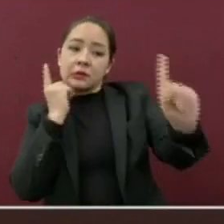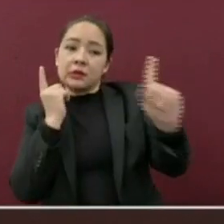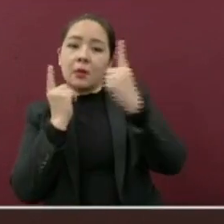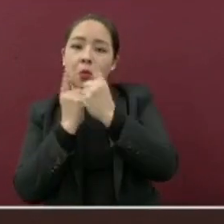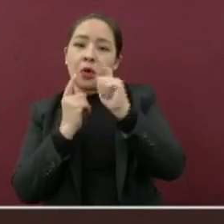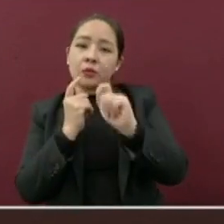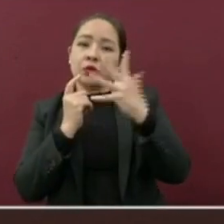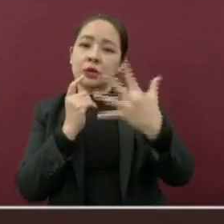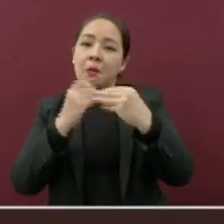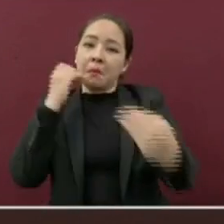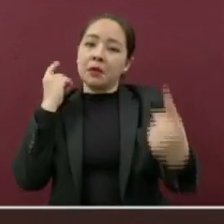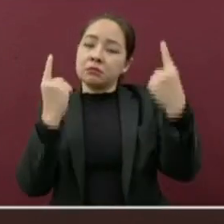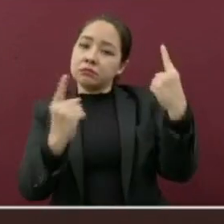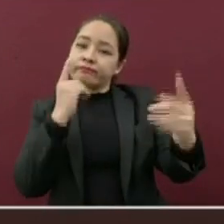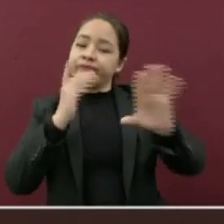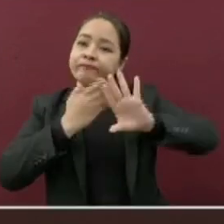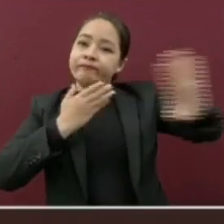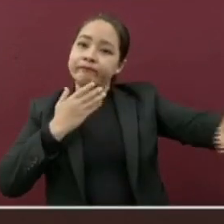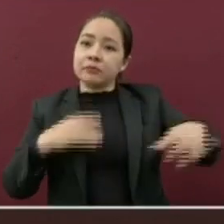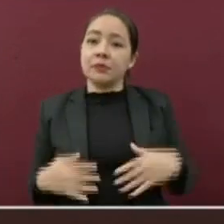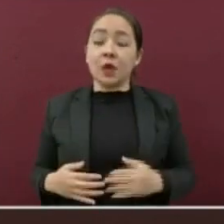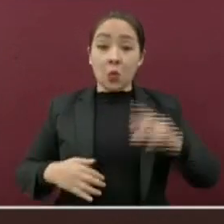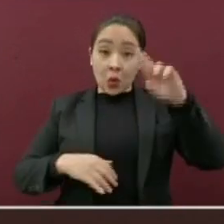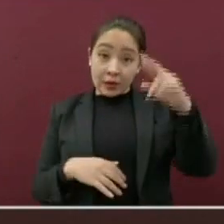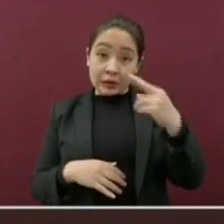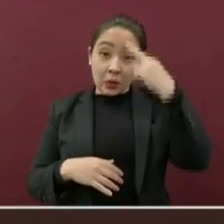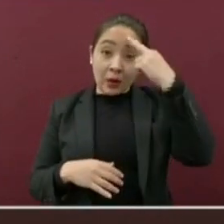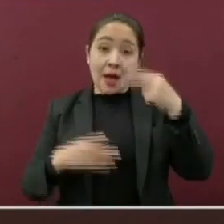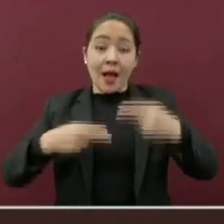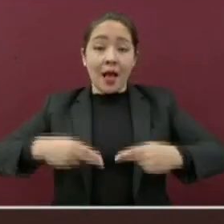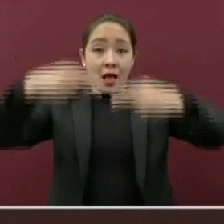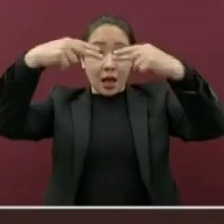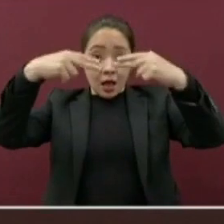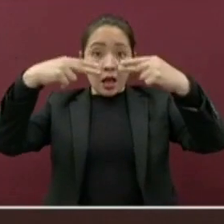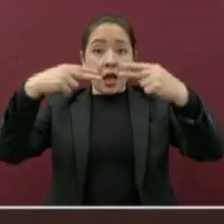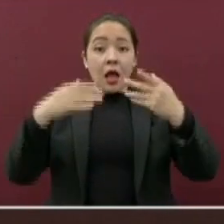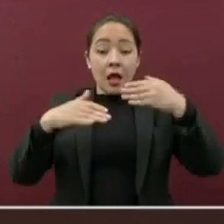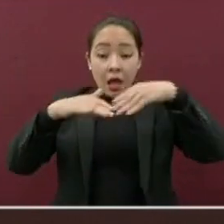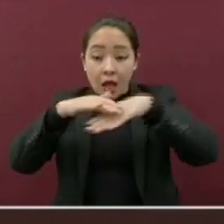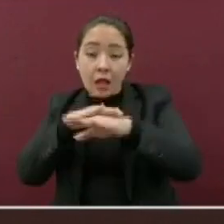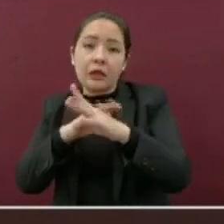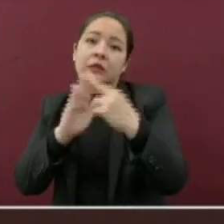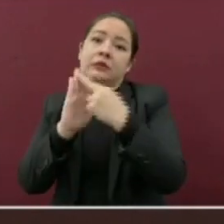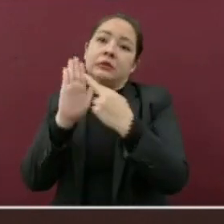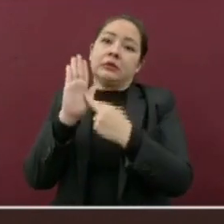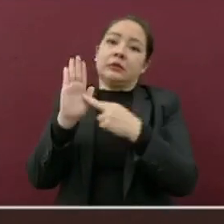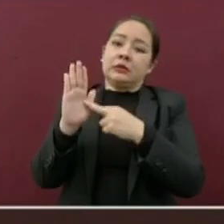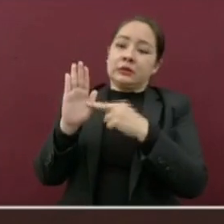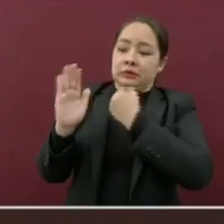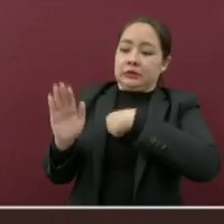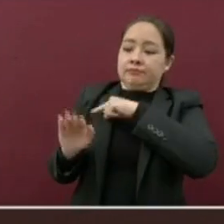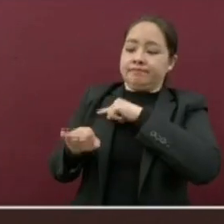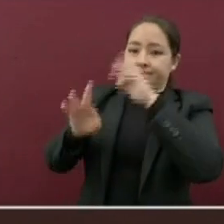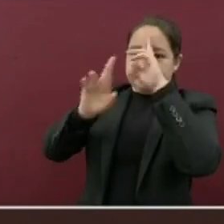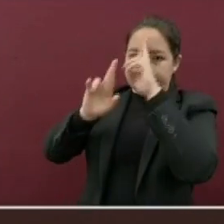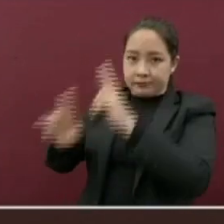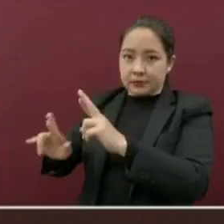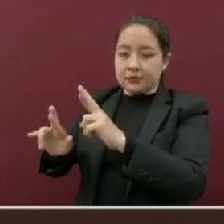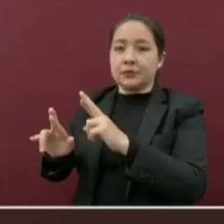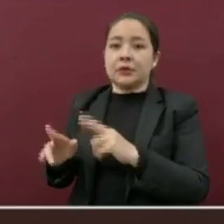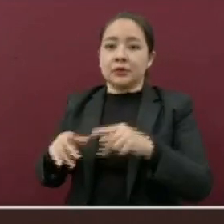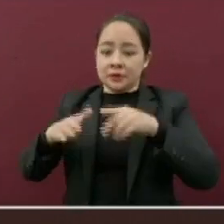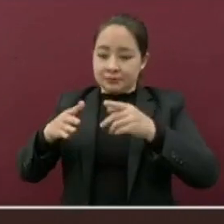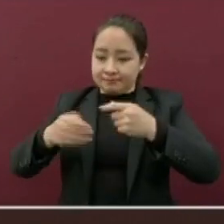Tercero, al ingresar al establecimiento comercial, deberá respetar las medidas sanitarias, como el uso del